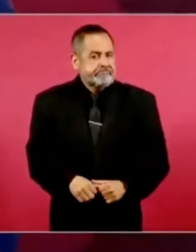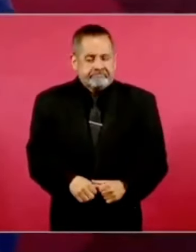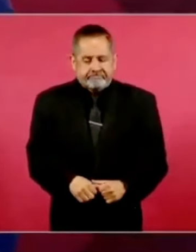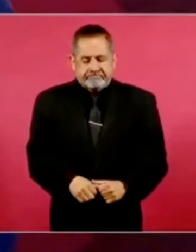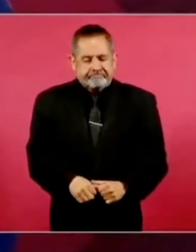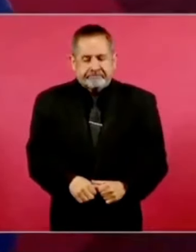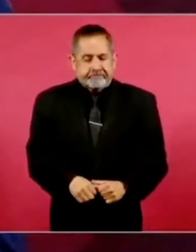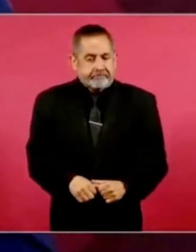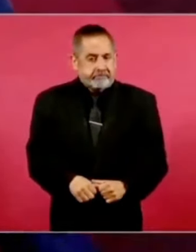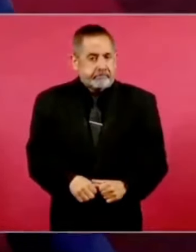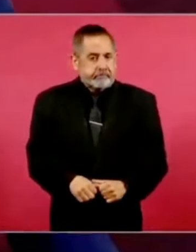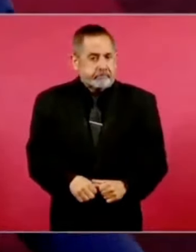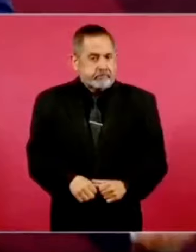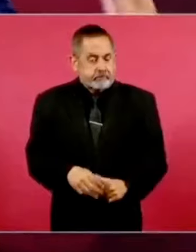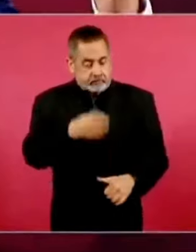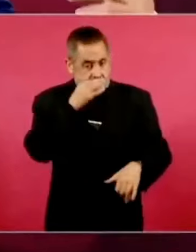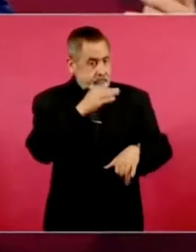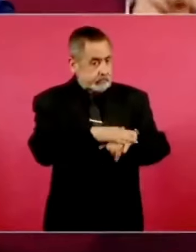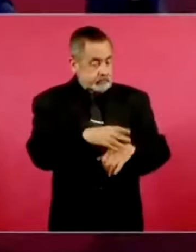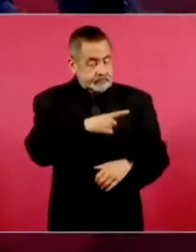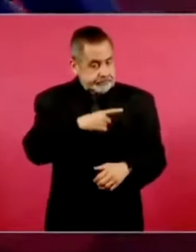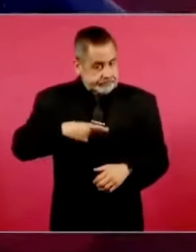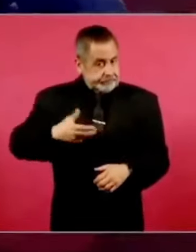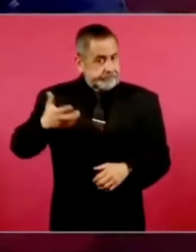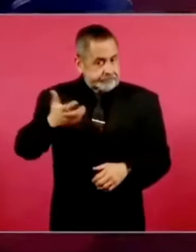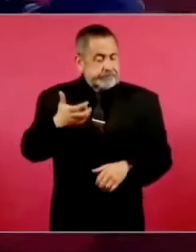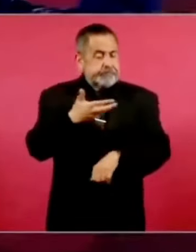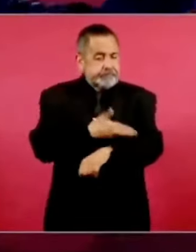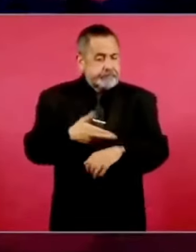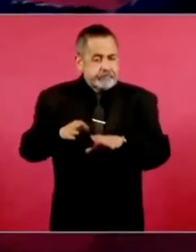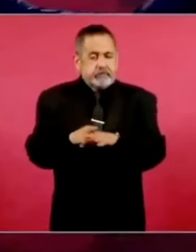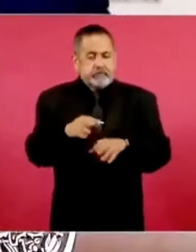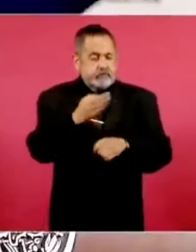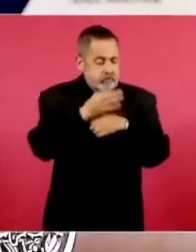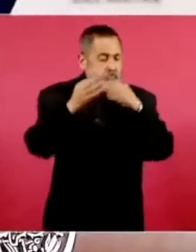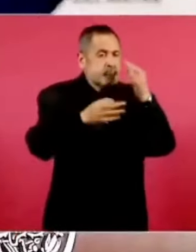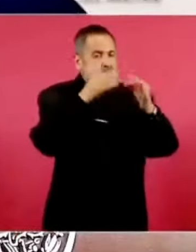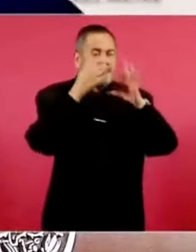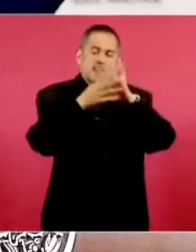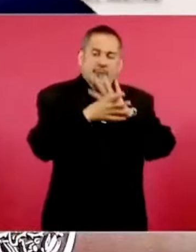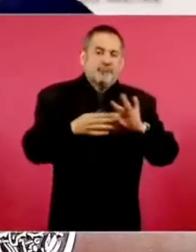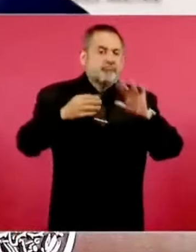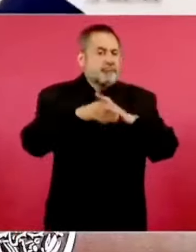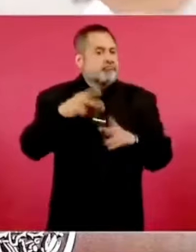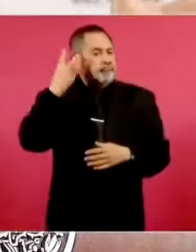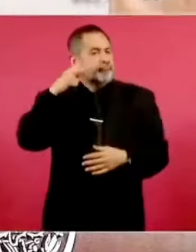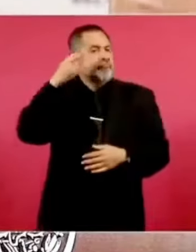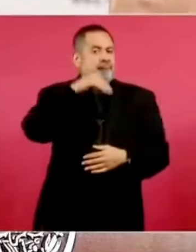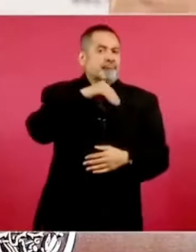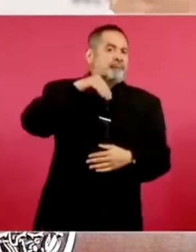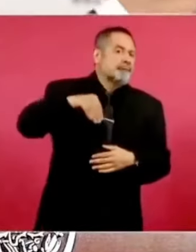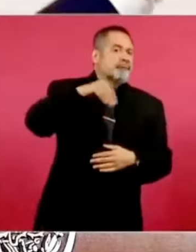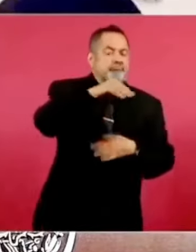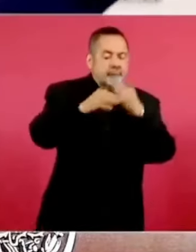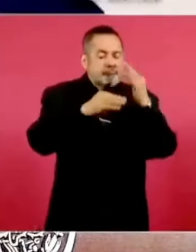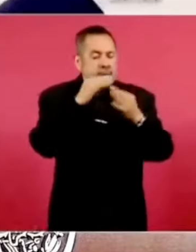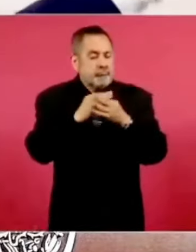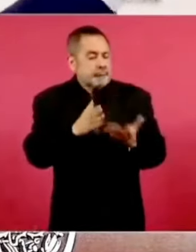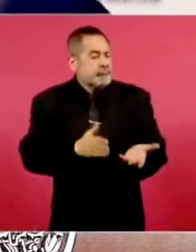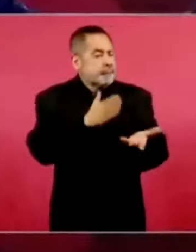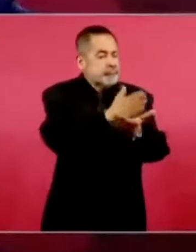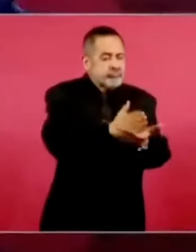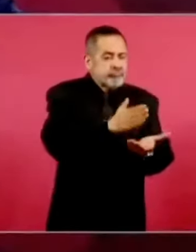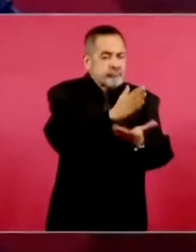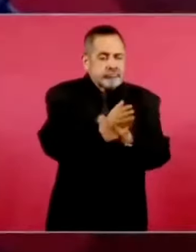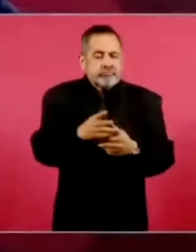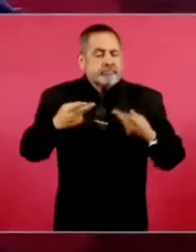Que lo que hay que hacer es en campaña visitar todos